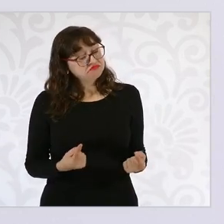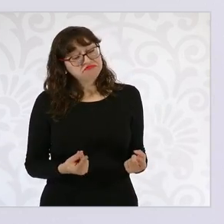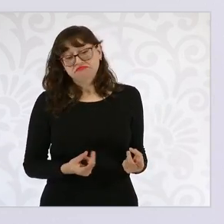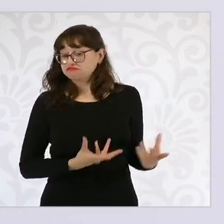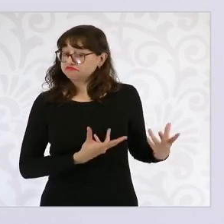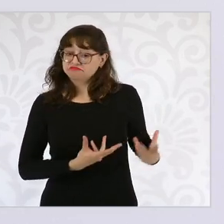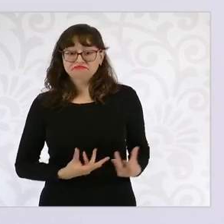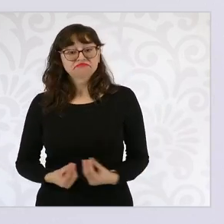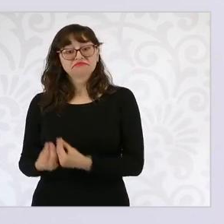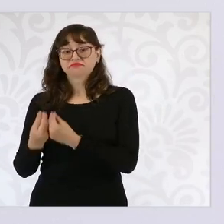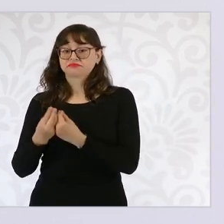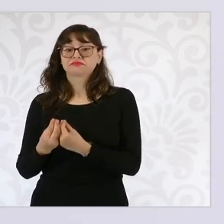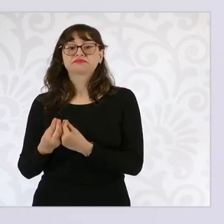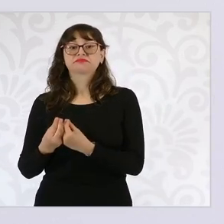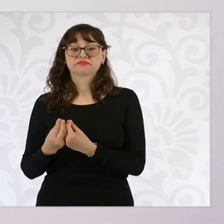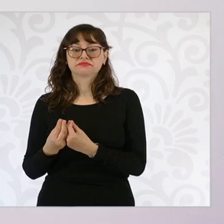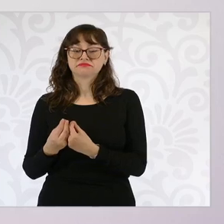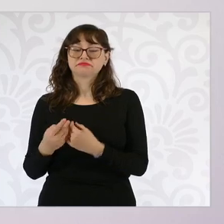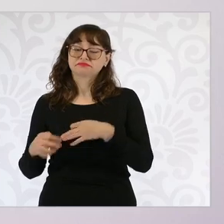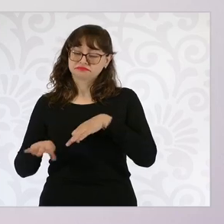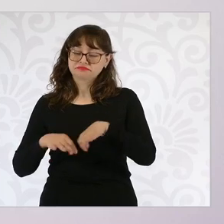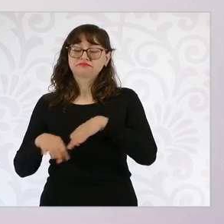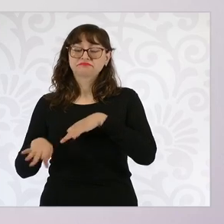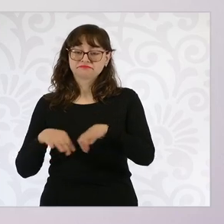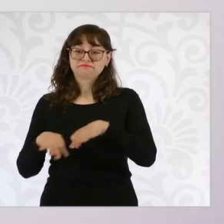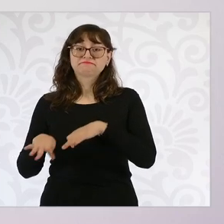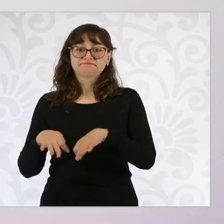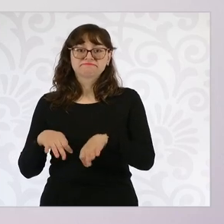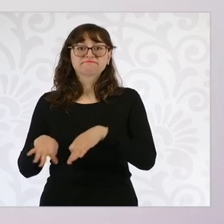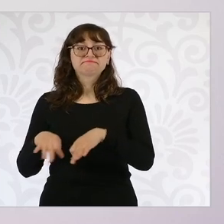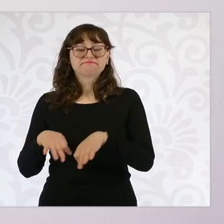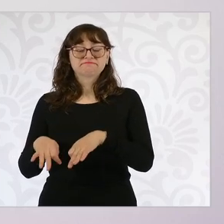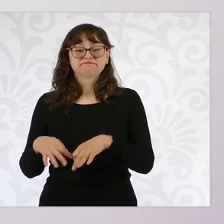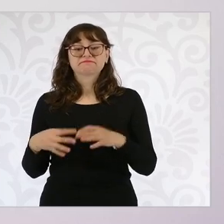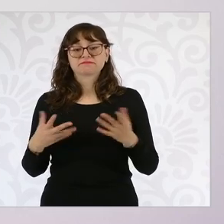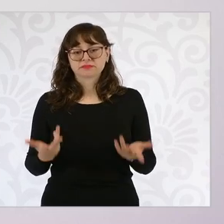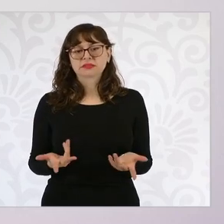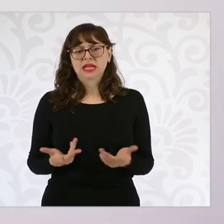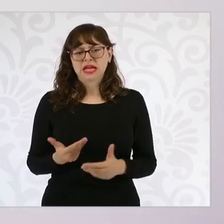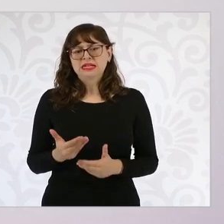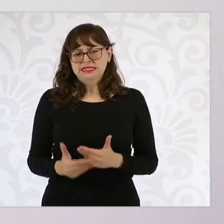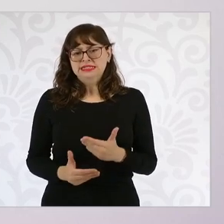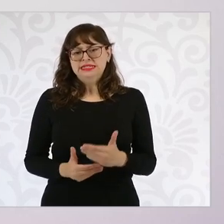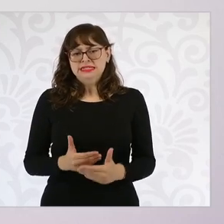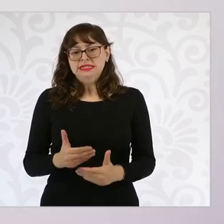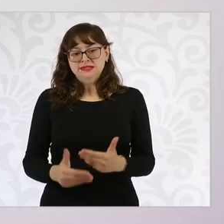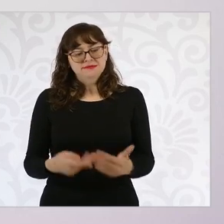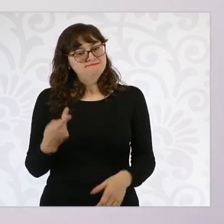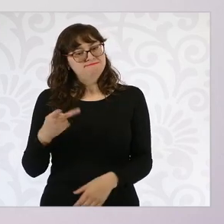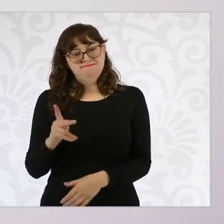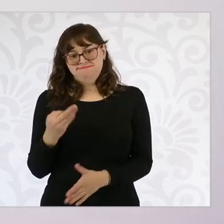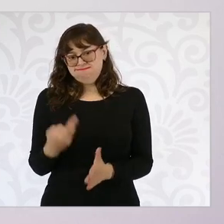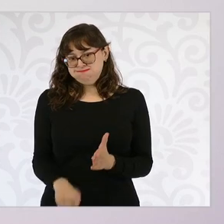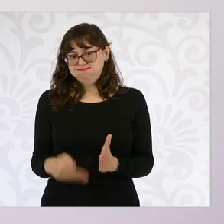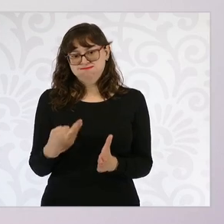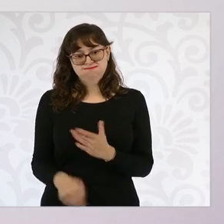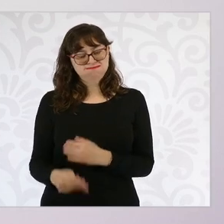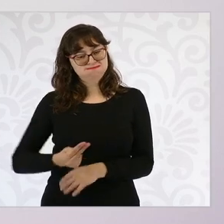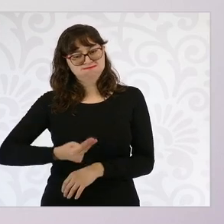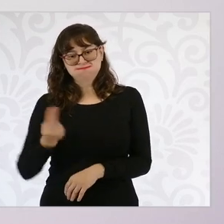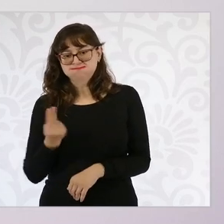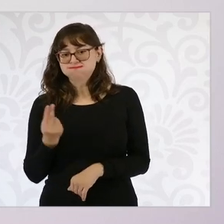dejar. Se ha avanzado un poco y se avanzó con el presidente López Obrador, pero hay que avanzar más todavía. Entonces,